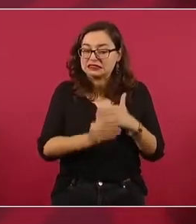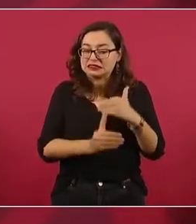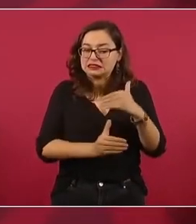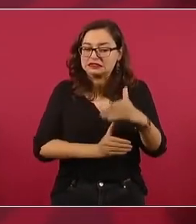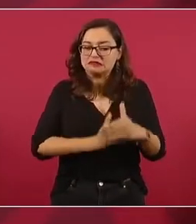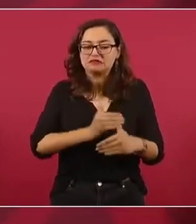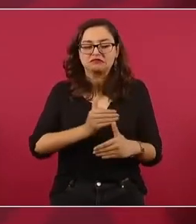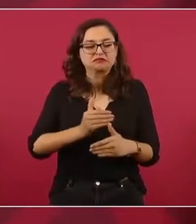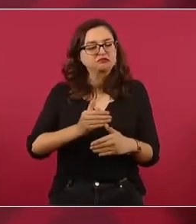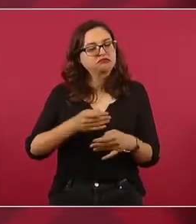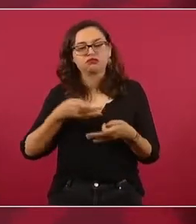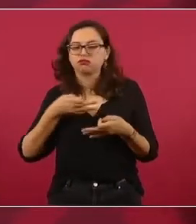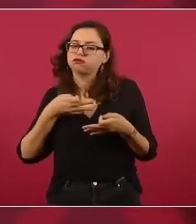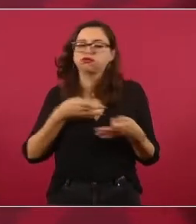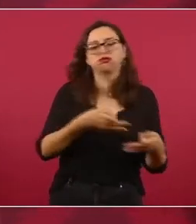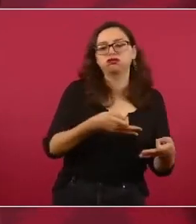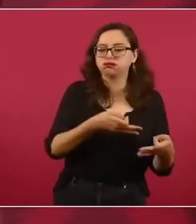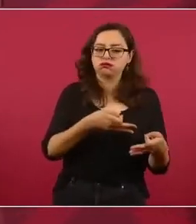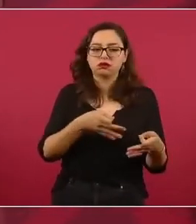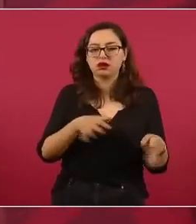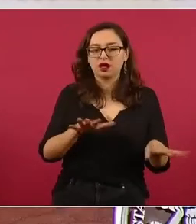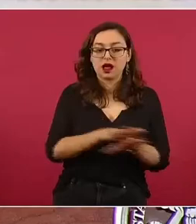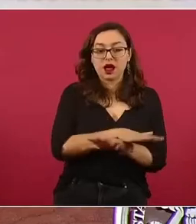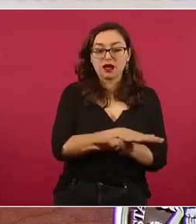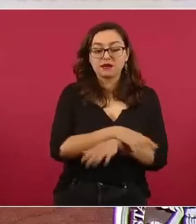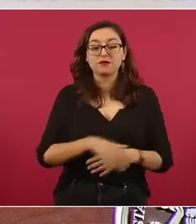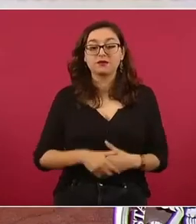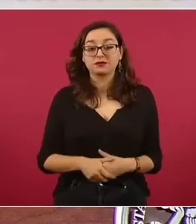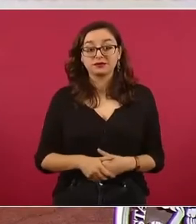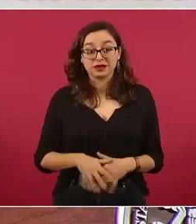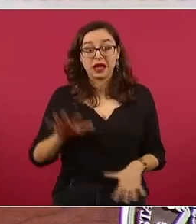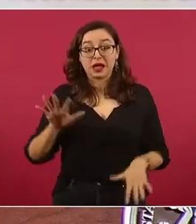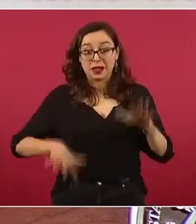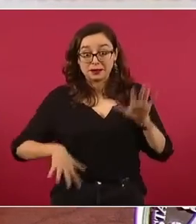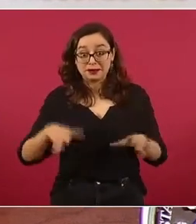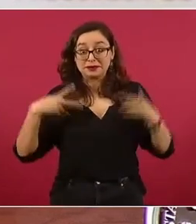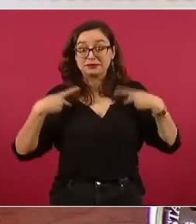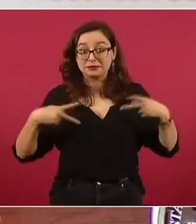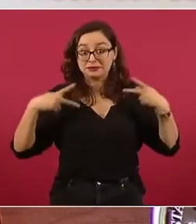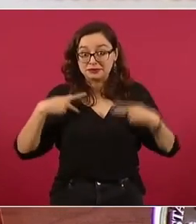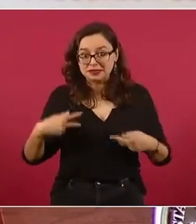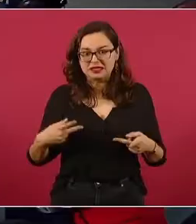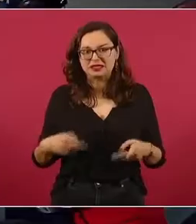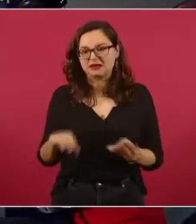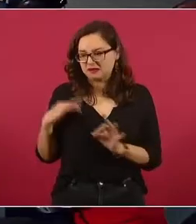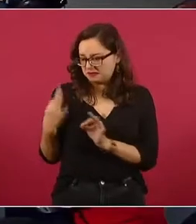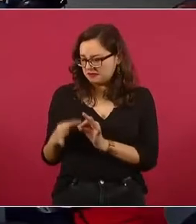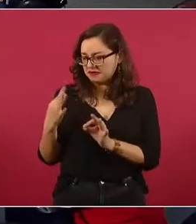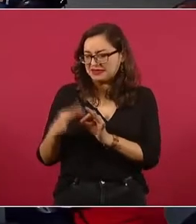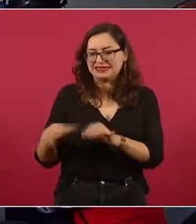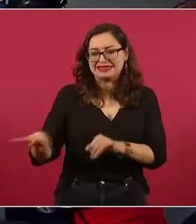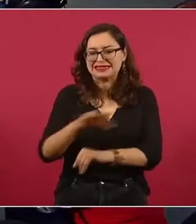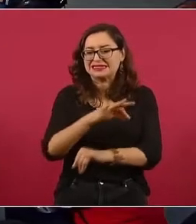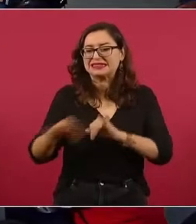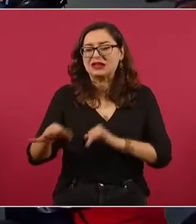en el último tramo de su vida flaquean.